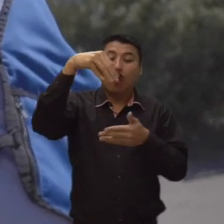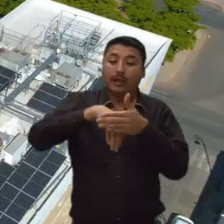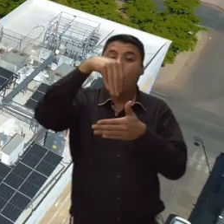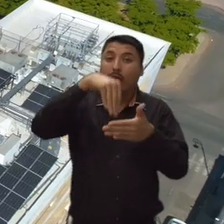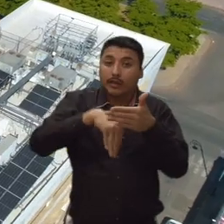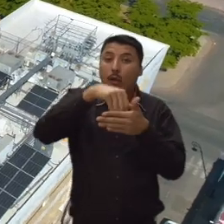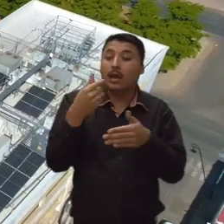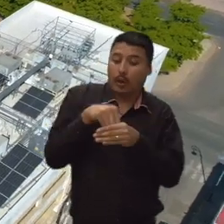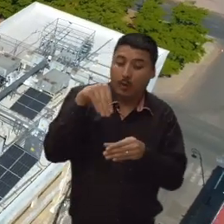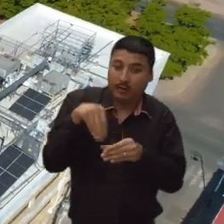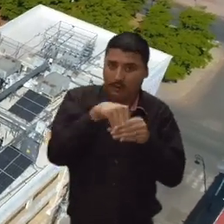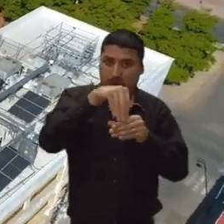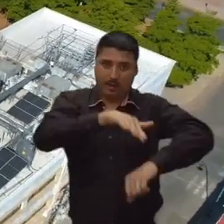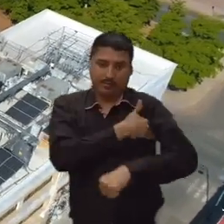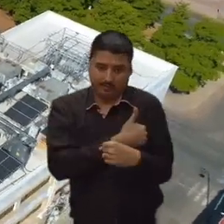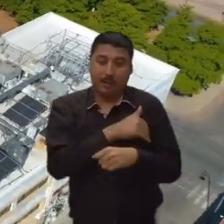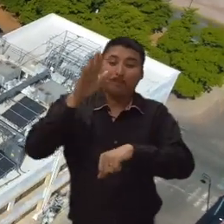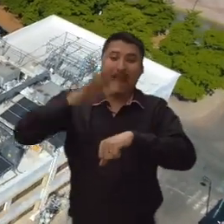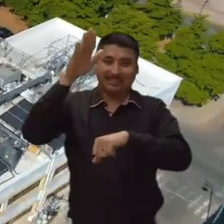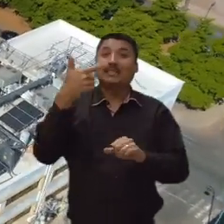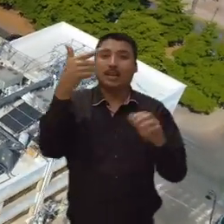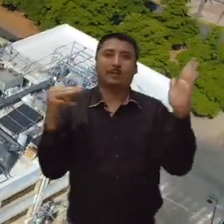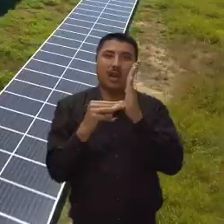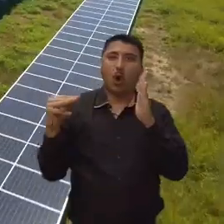Hermosillo le